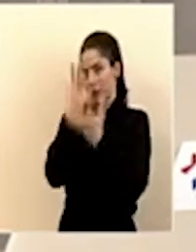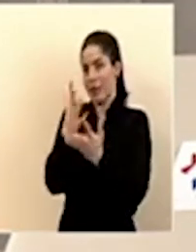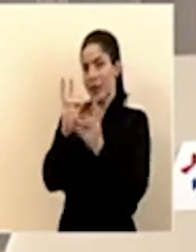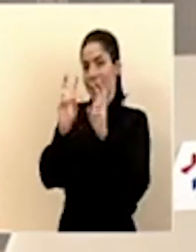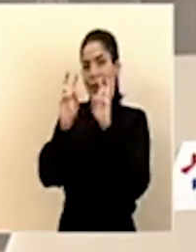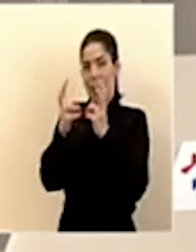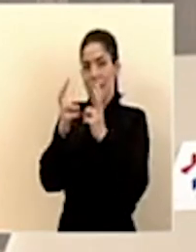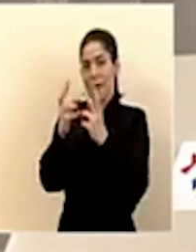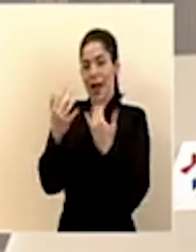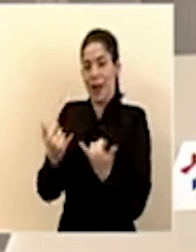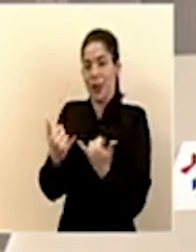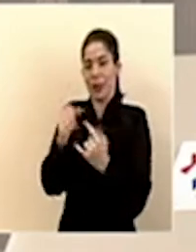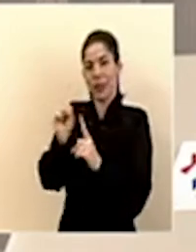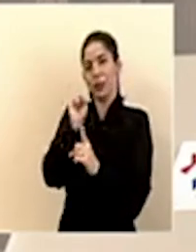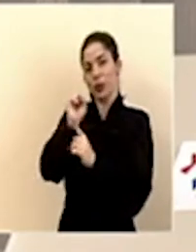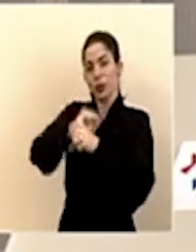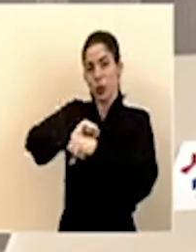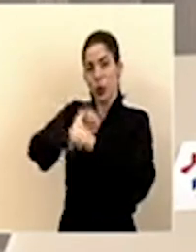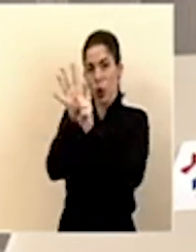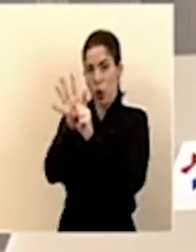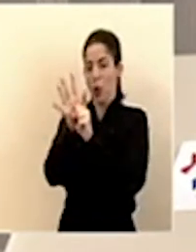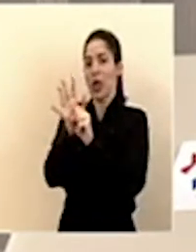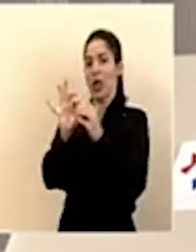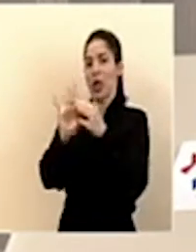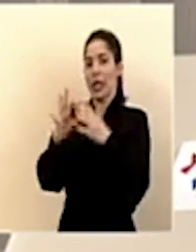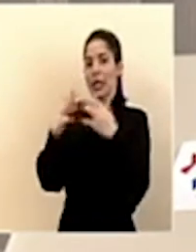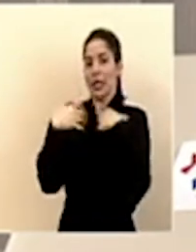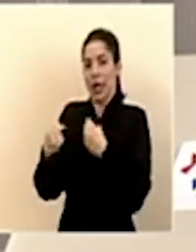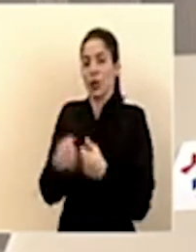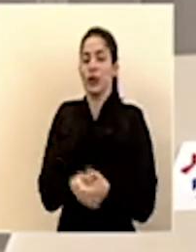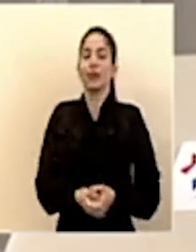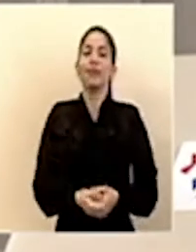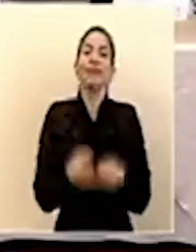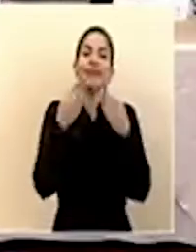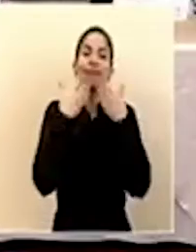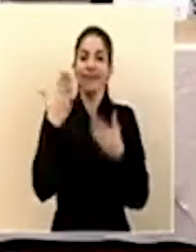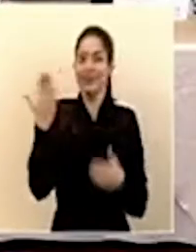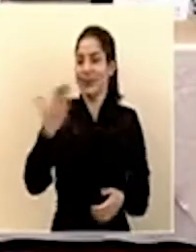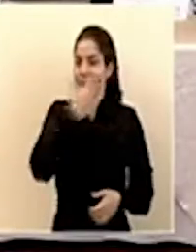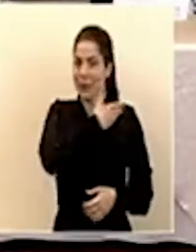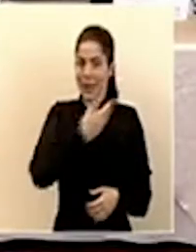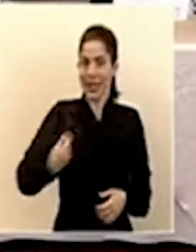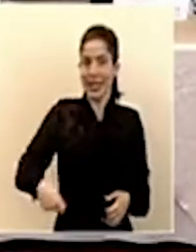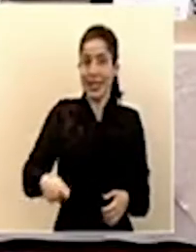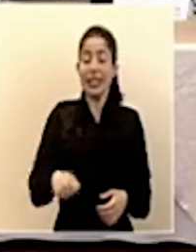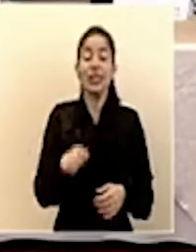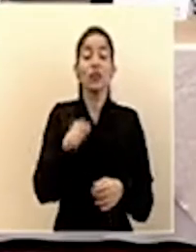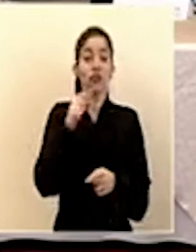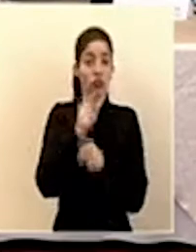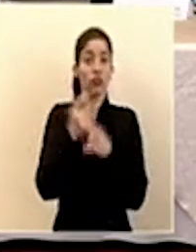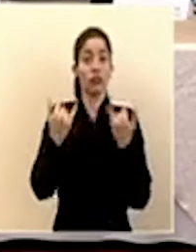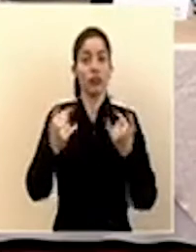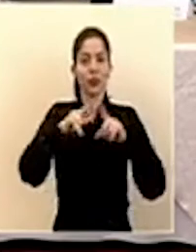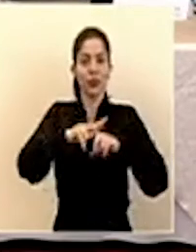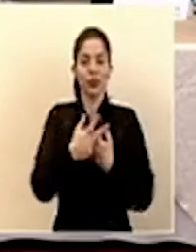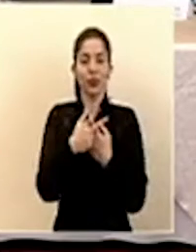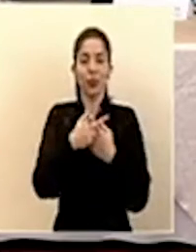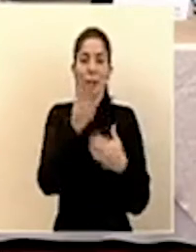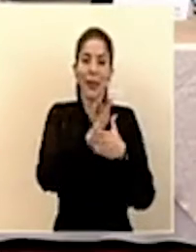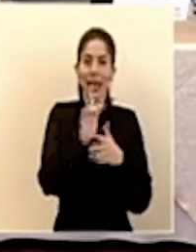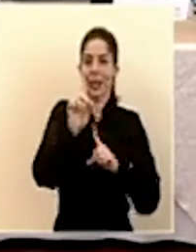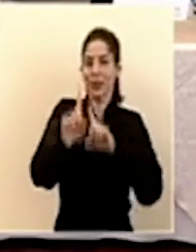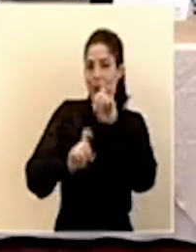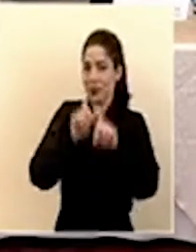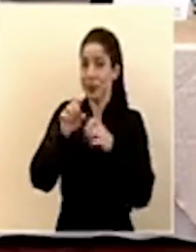de la situación del COVID en salud. Muchas gracias, señor presidente. Precisamente vamos a iniciar con este bloque de